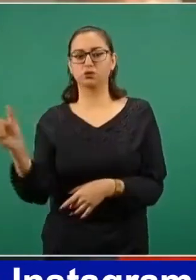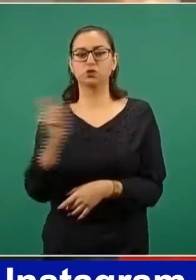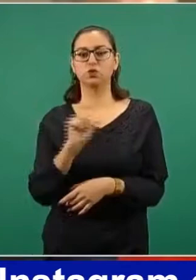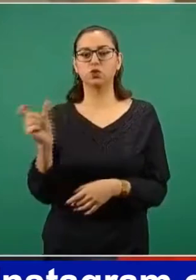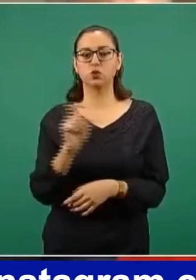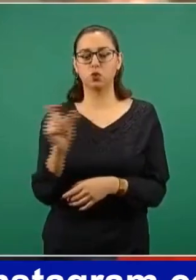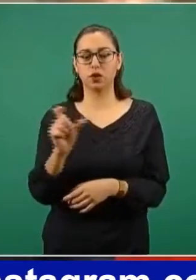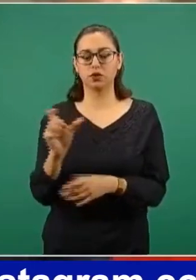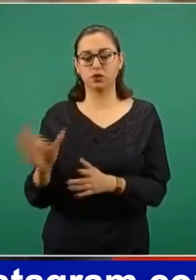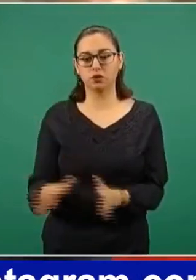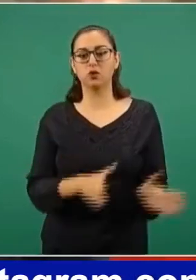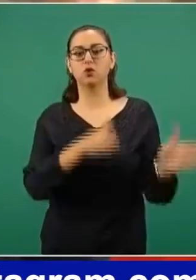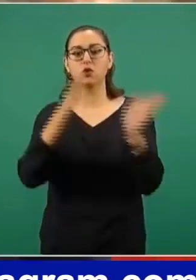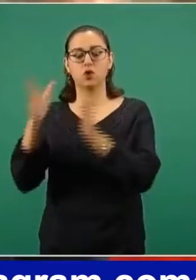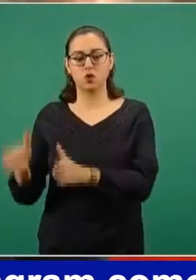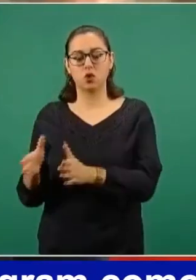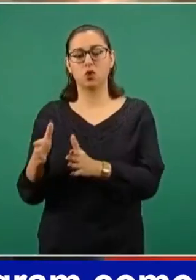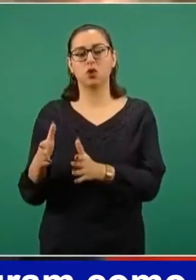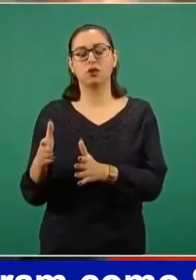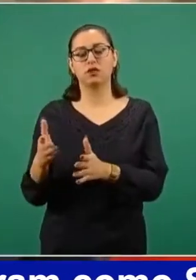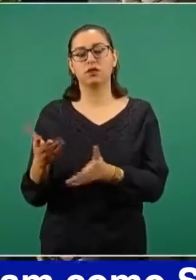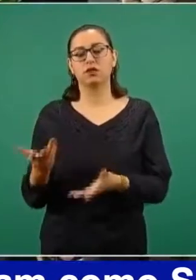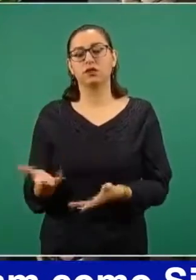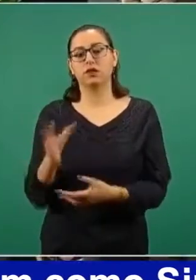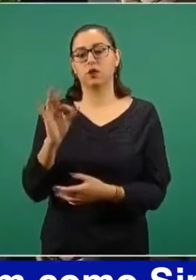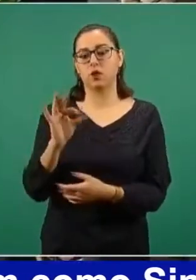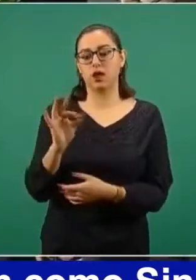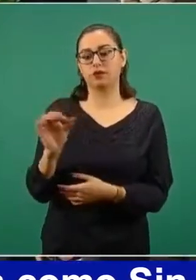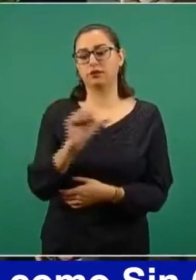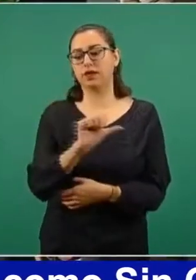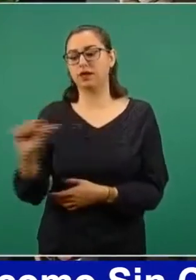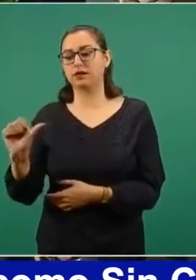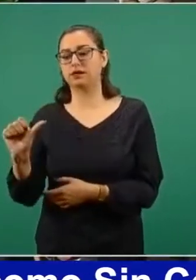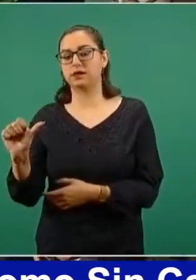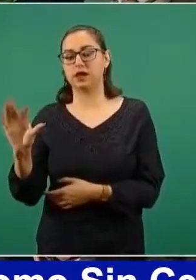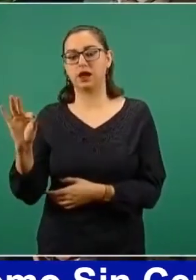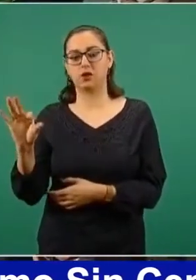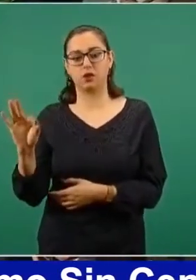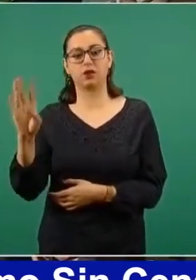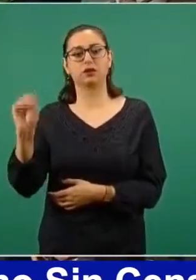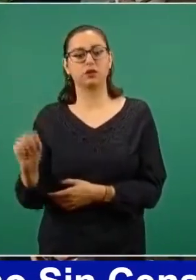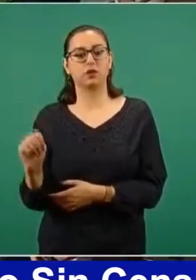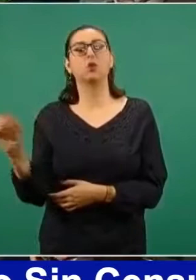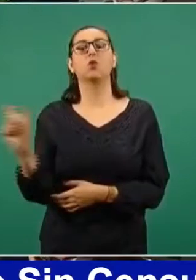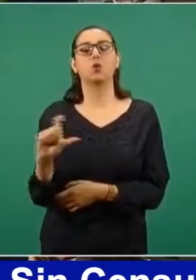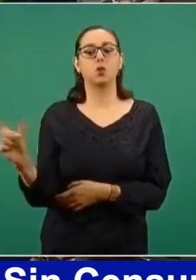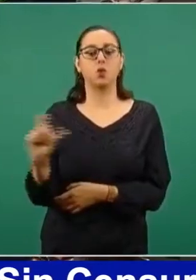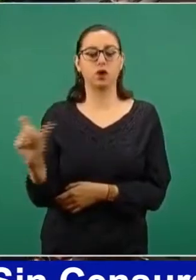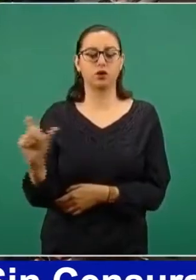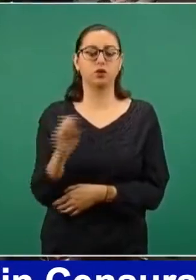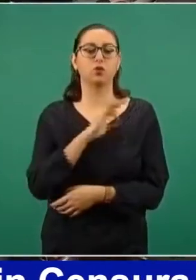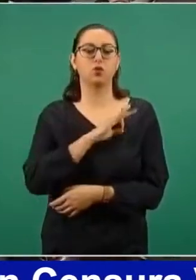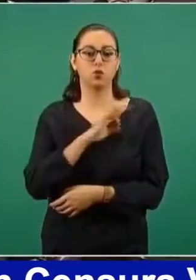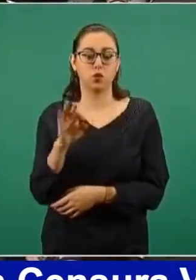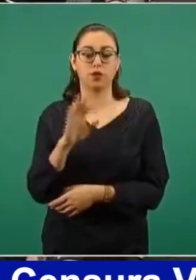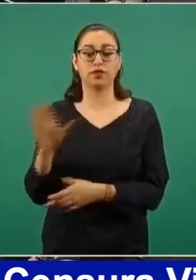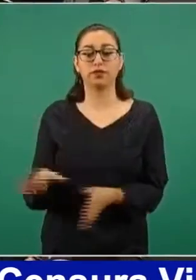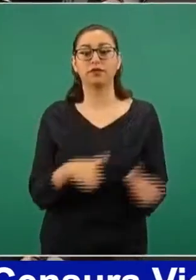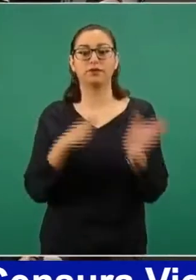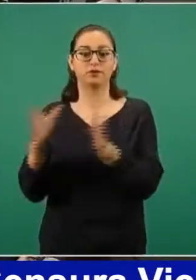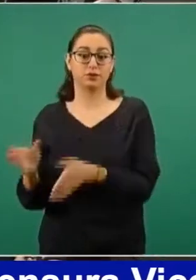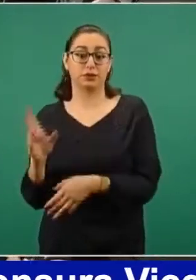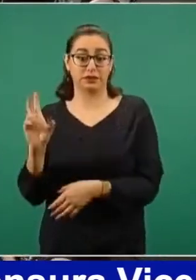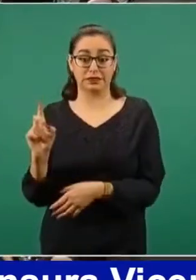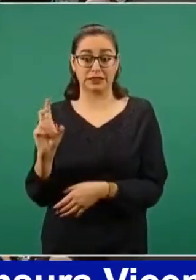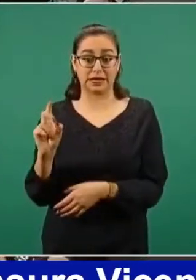podría seguir la siguiente grupo de edad, que serían los de 40 a 49. ¿Cuándo se estarían vacunando los de 30 también,